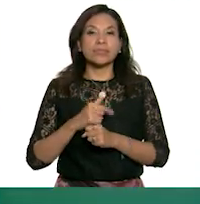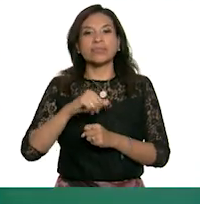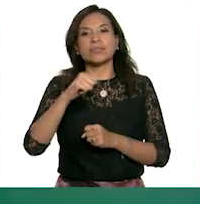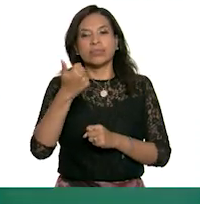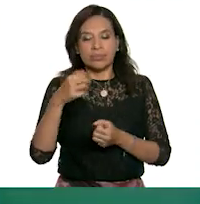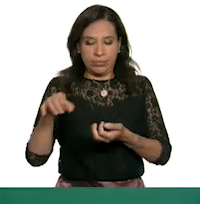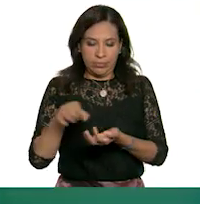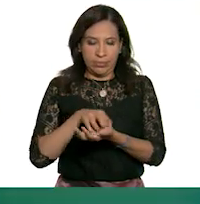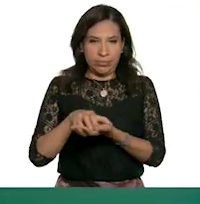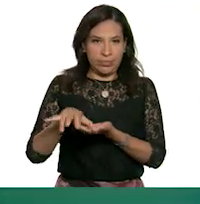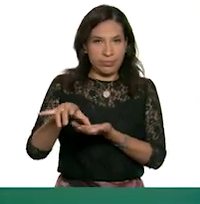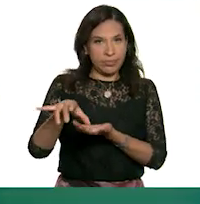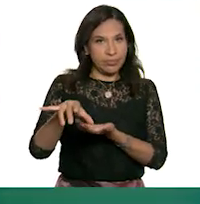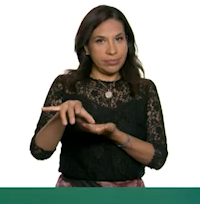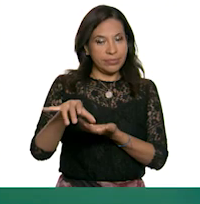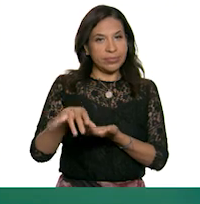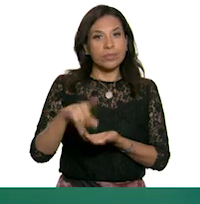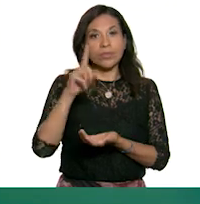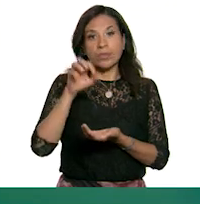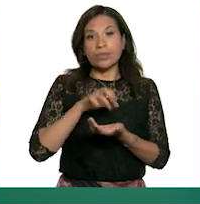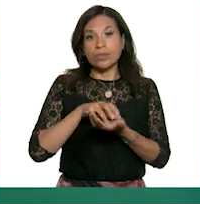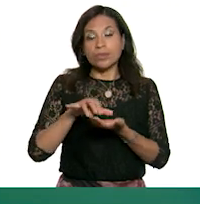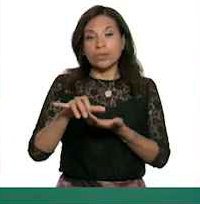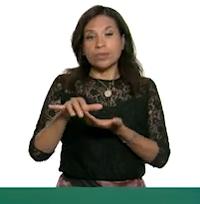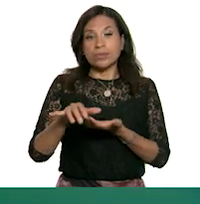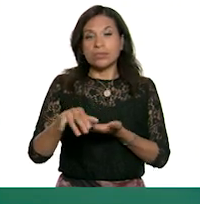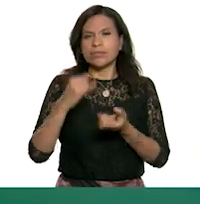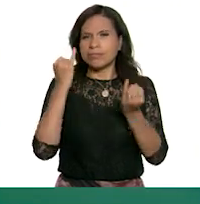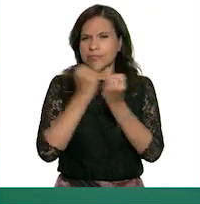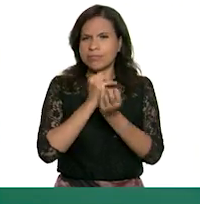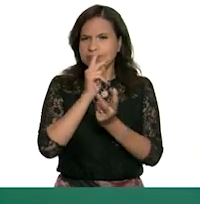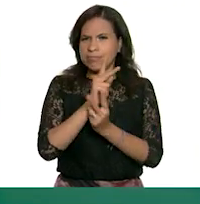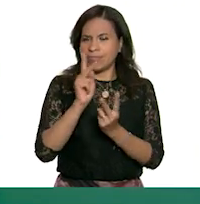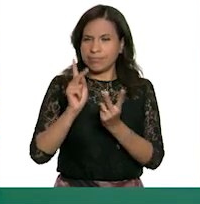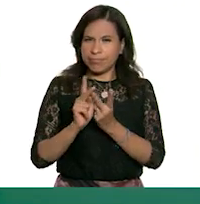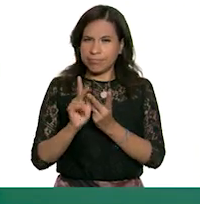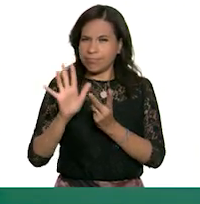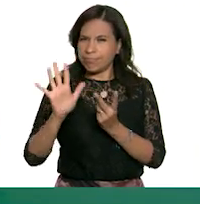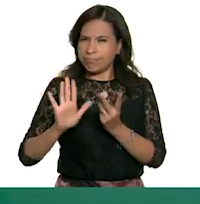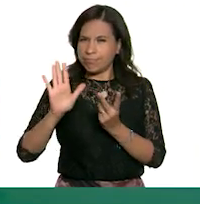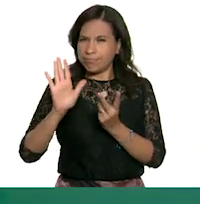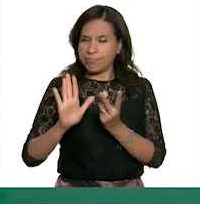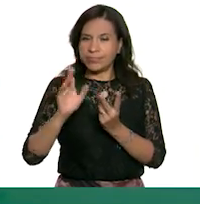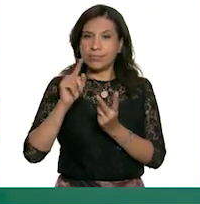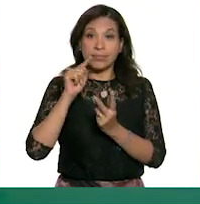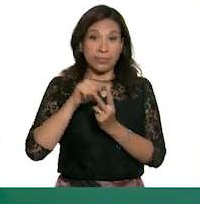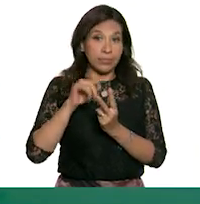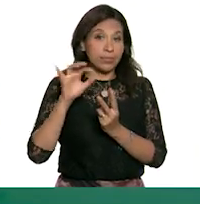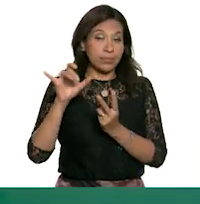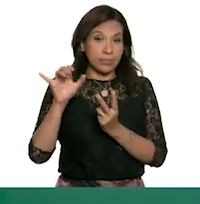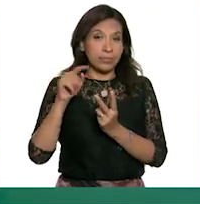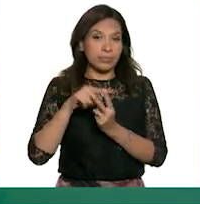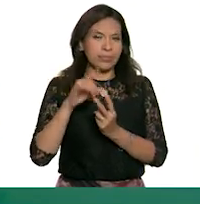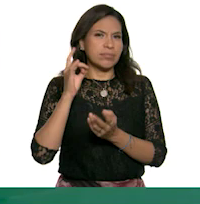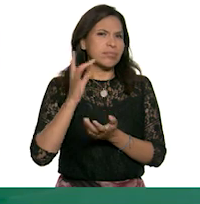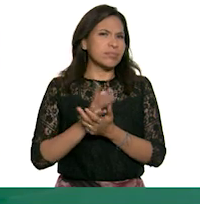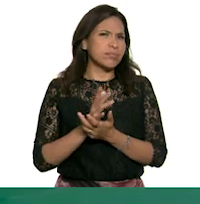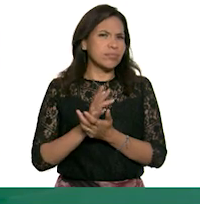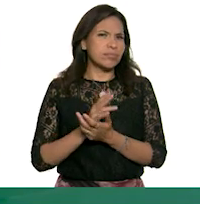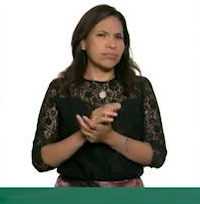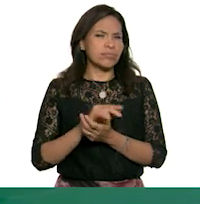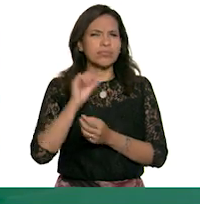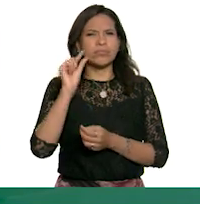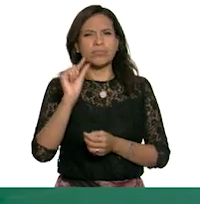otra araña. Una araña similar. Esa araña, pues solo me causó